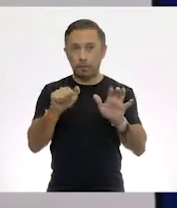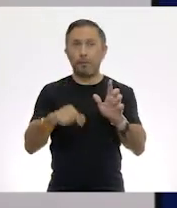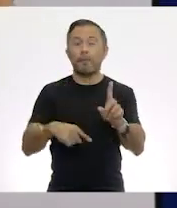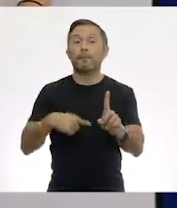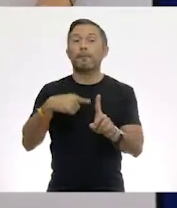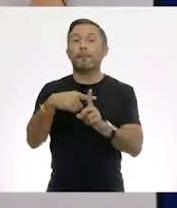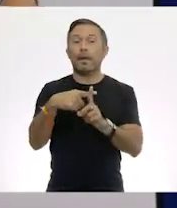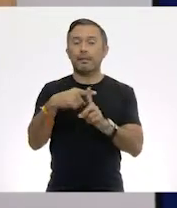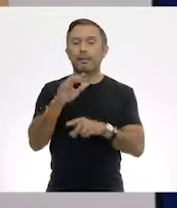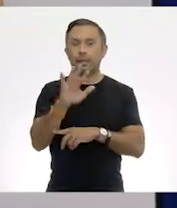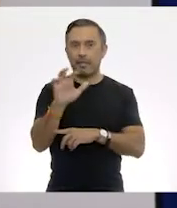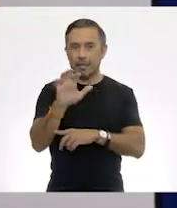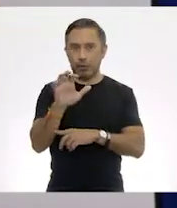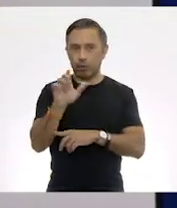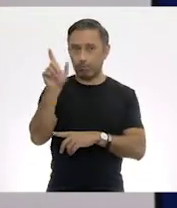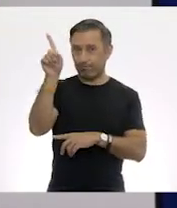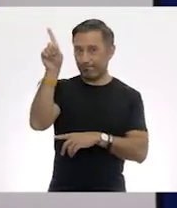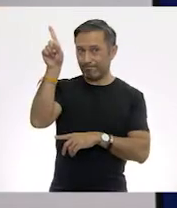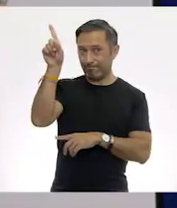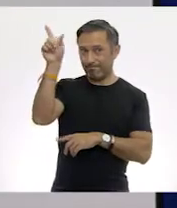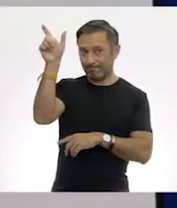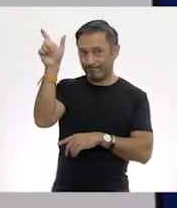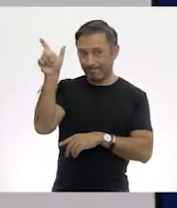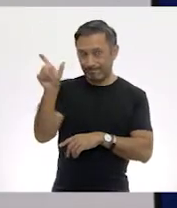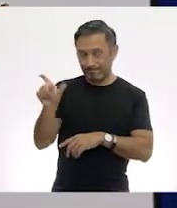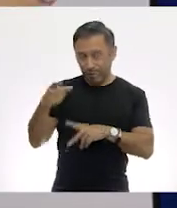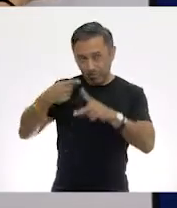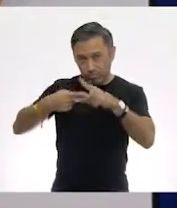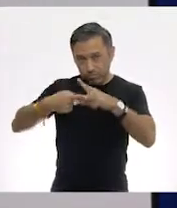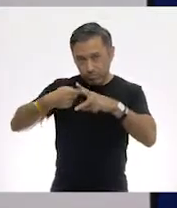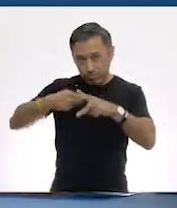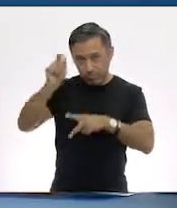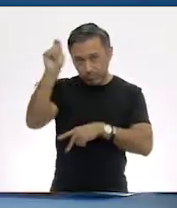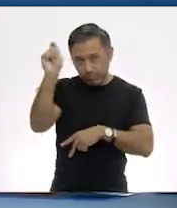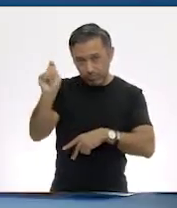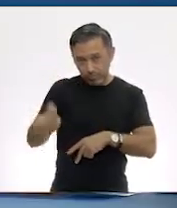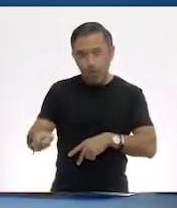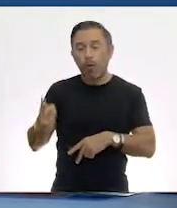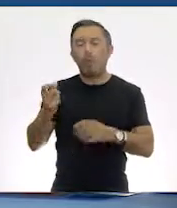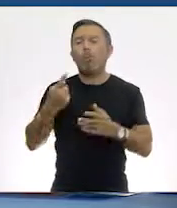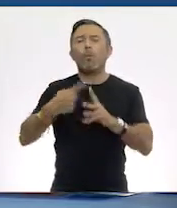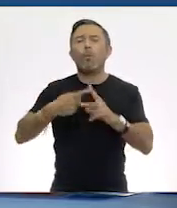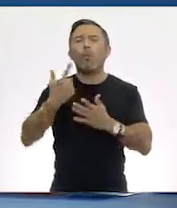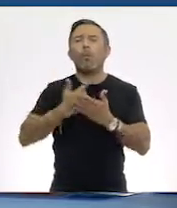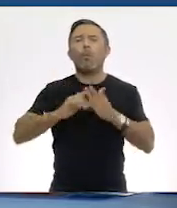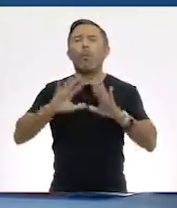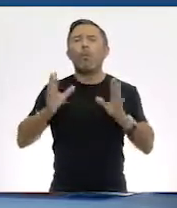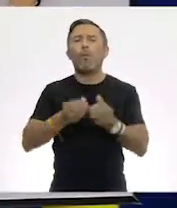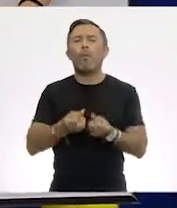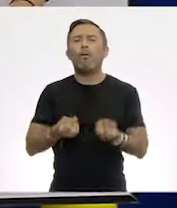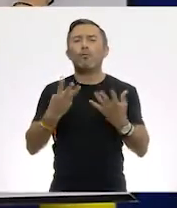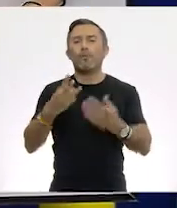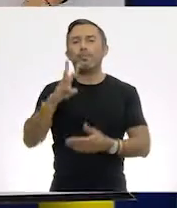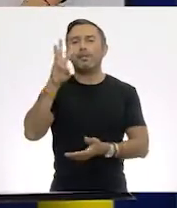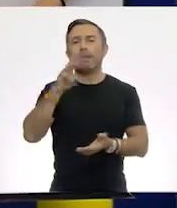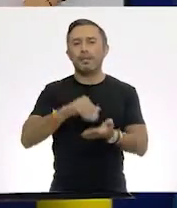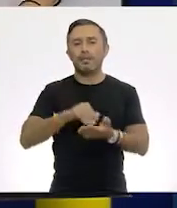Eso nos da un total de cuánto, Tom? Tres mil cien kilogramos. Muy bien.